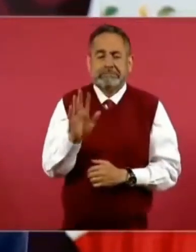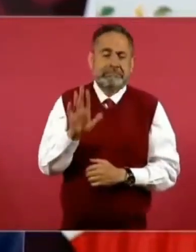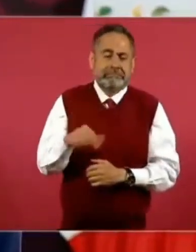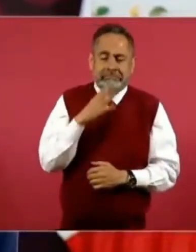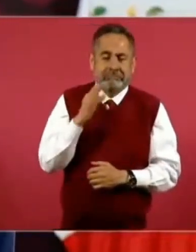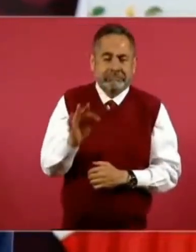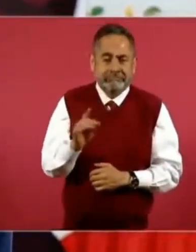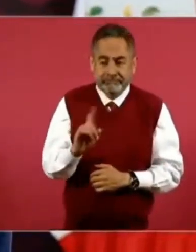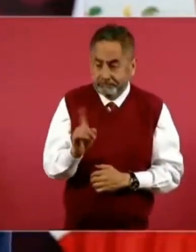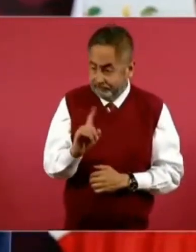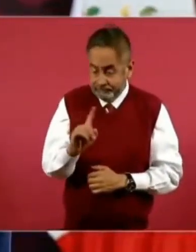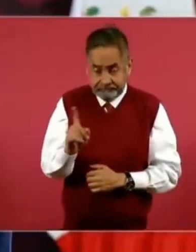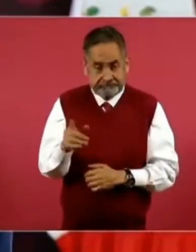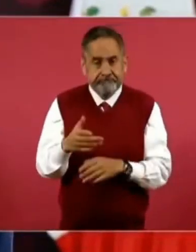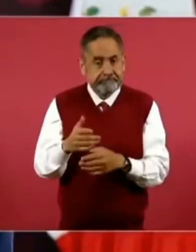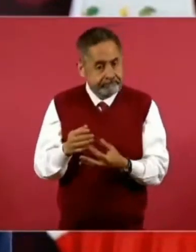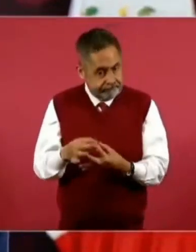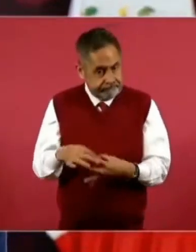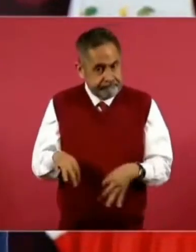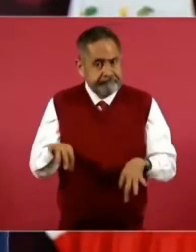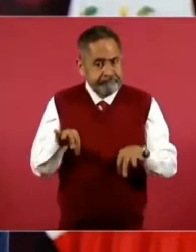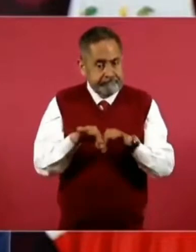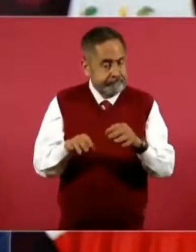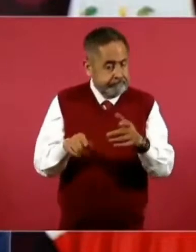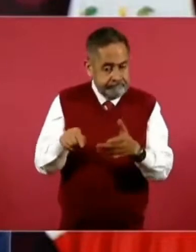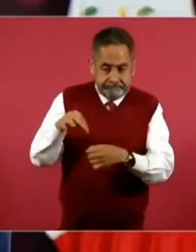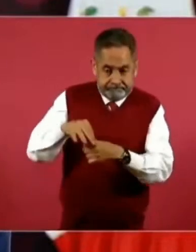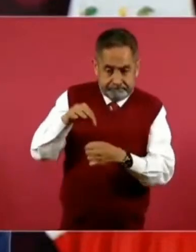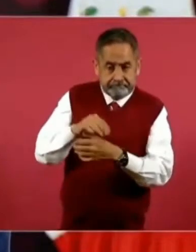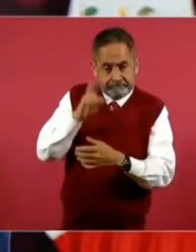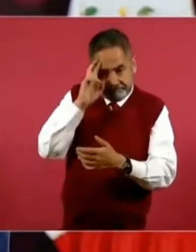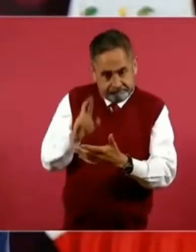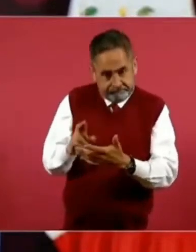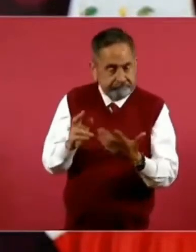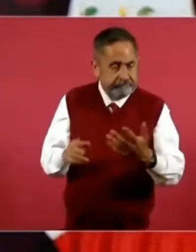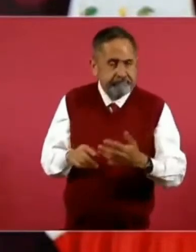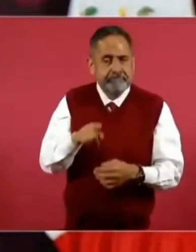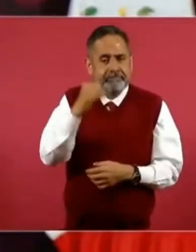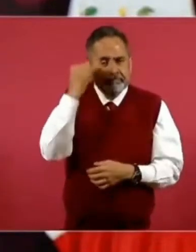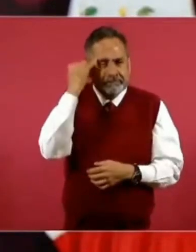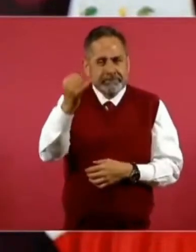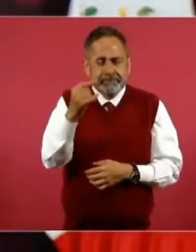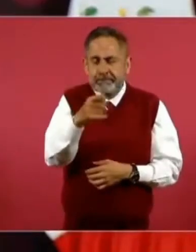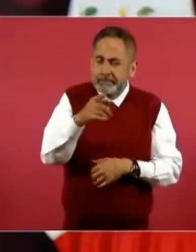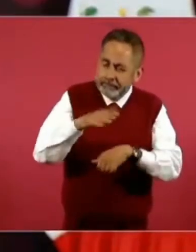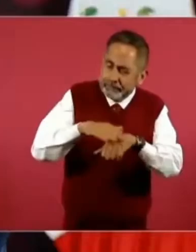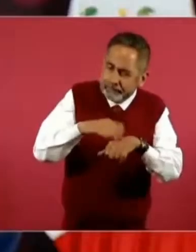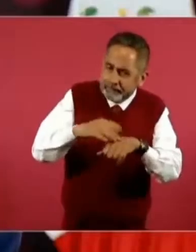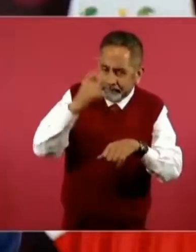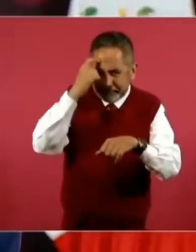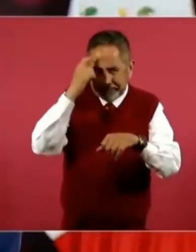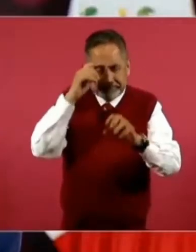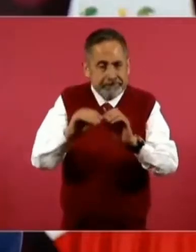imagínense, y eso hay que tenerlo presente,